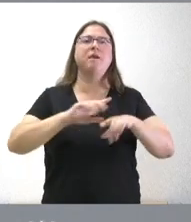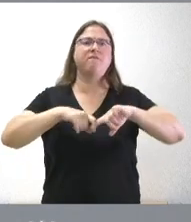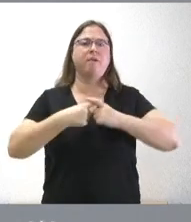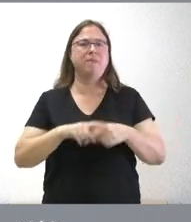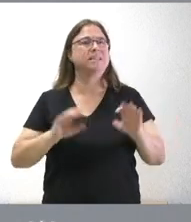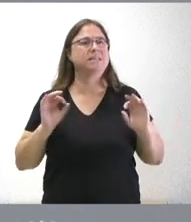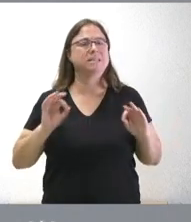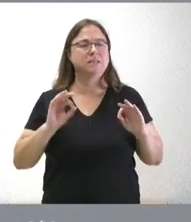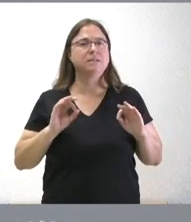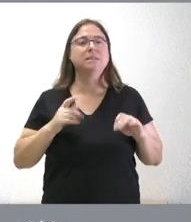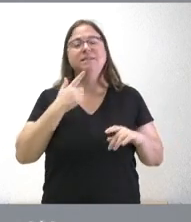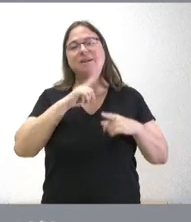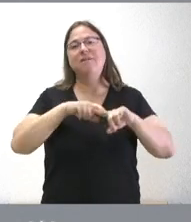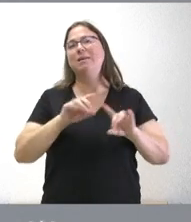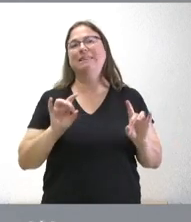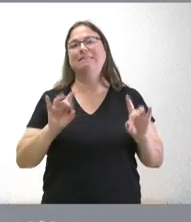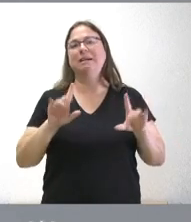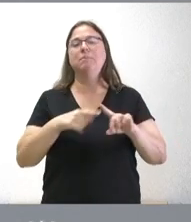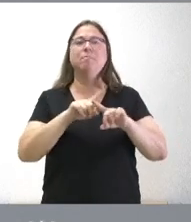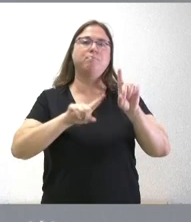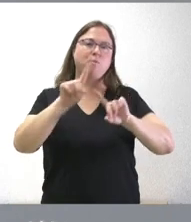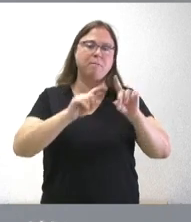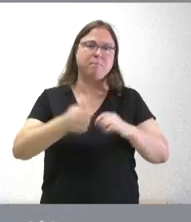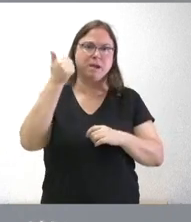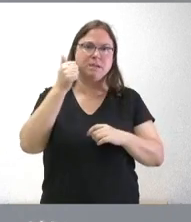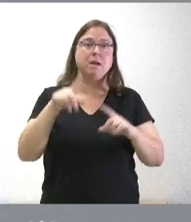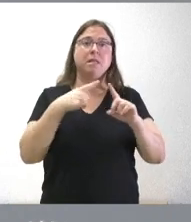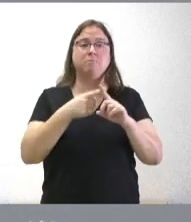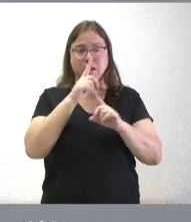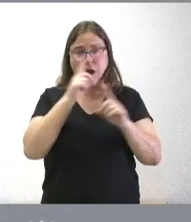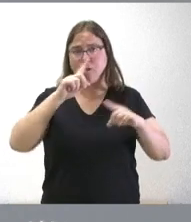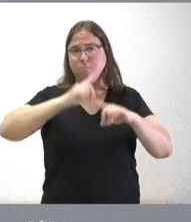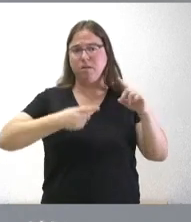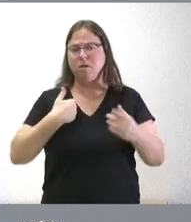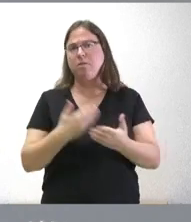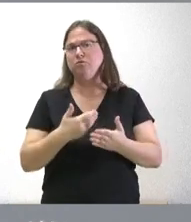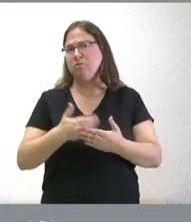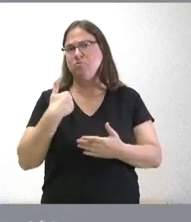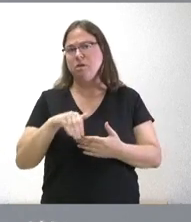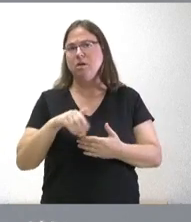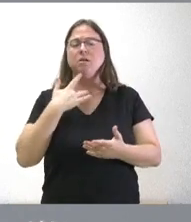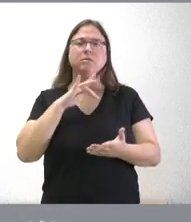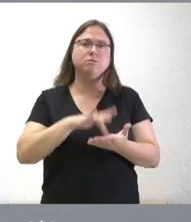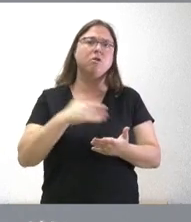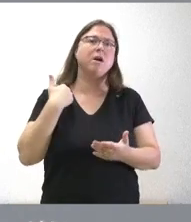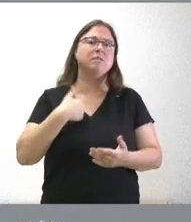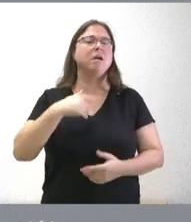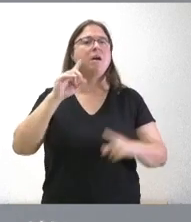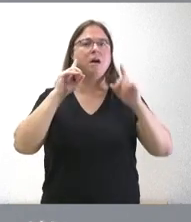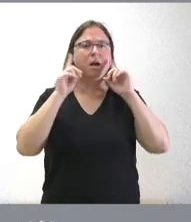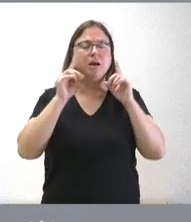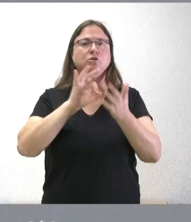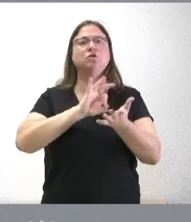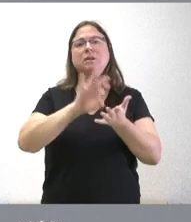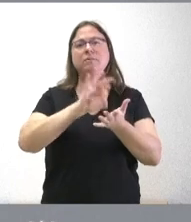especialmente a aquellas más vulnerables y con más problemas y además en este año y medio lo hemos demostrado lo hemos demostrado en el caso de los